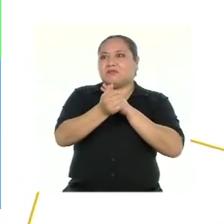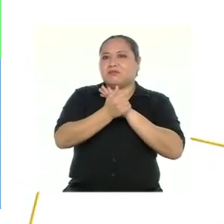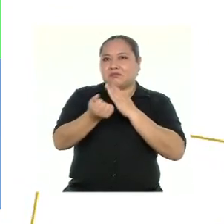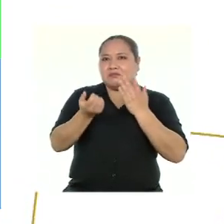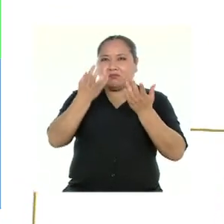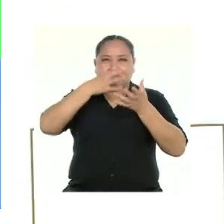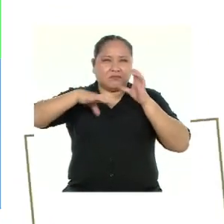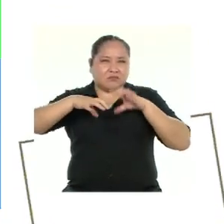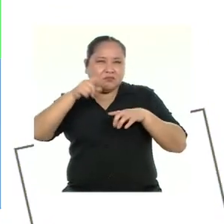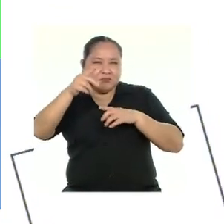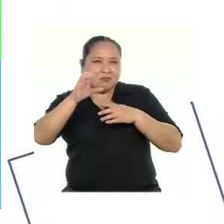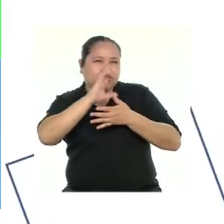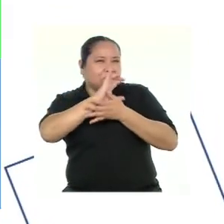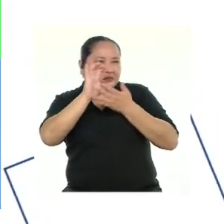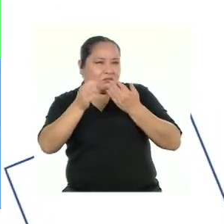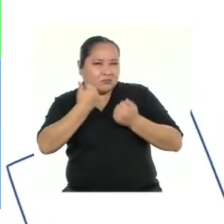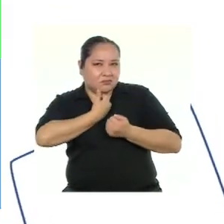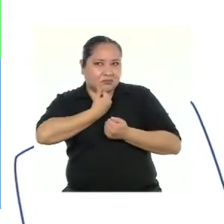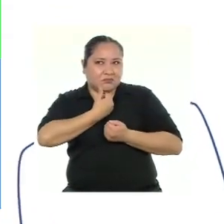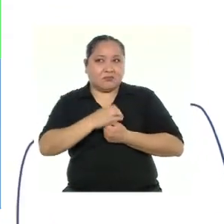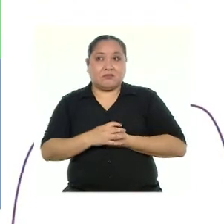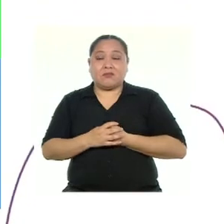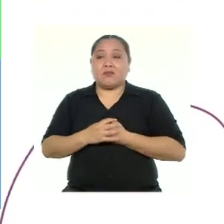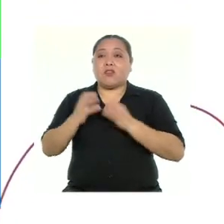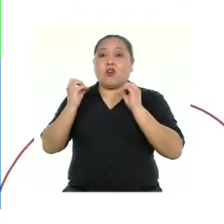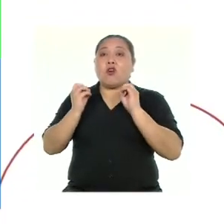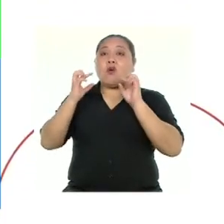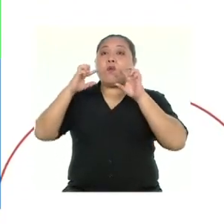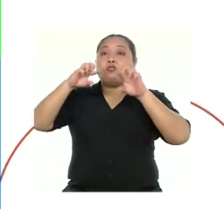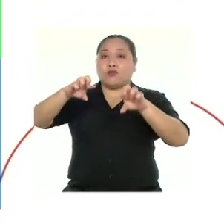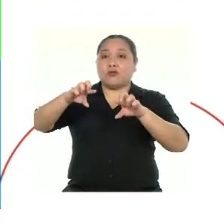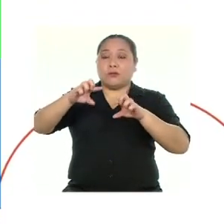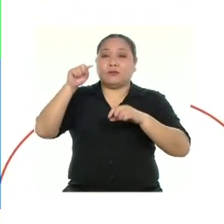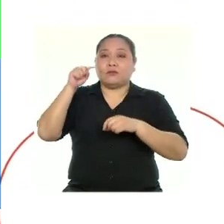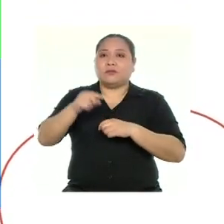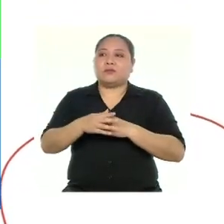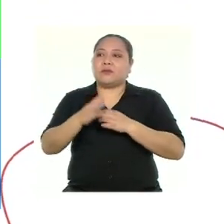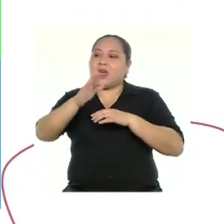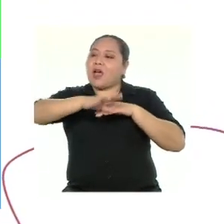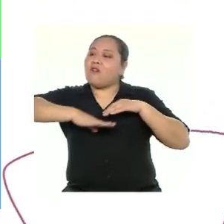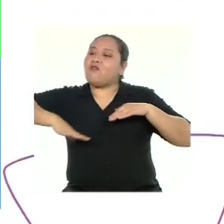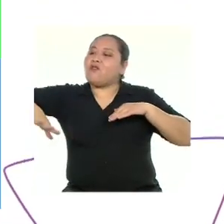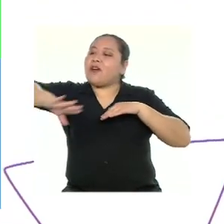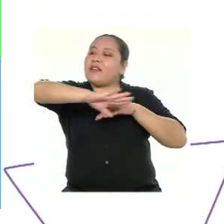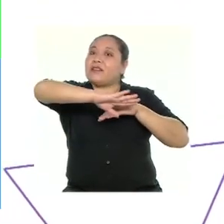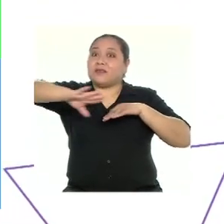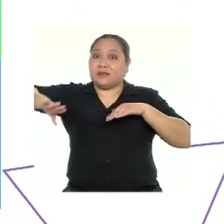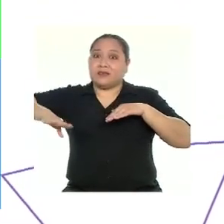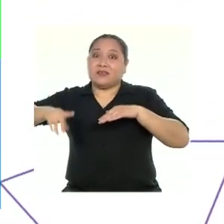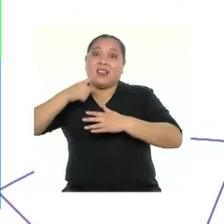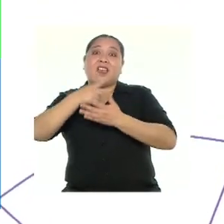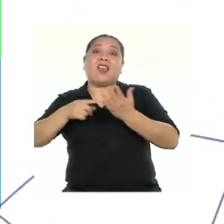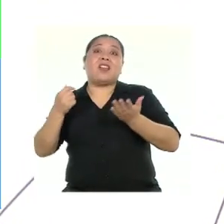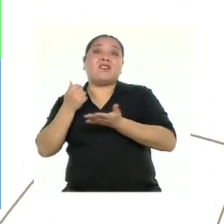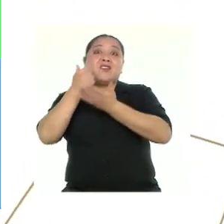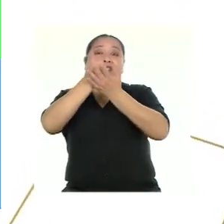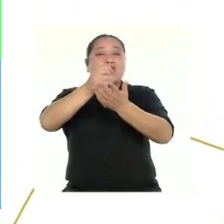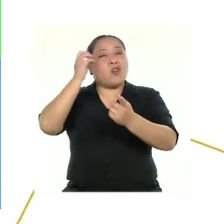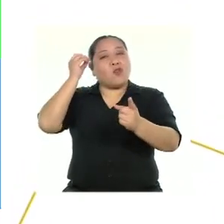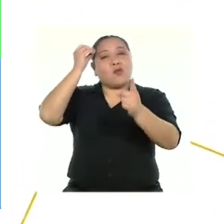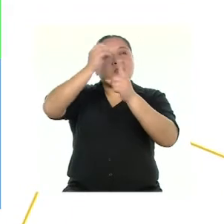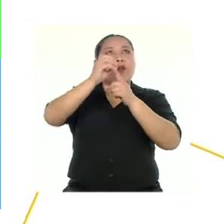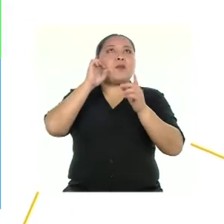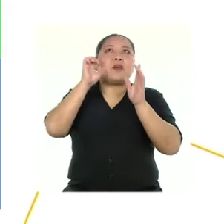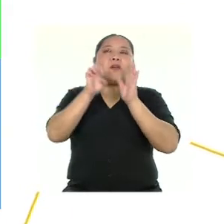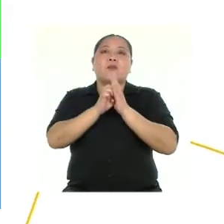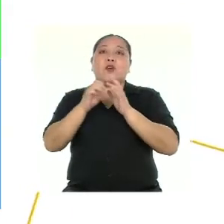destrezas o cualidades. Nuestras oportunidades, que son las condiciones externas que nos ayudan a lograr nuestros objetivos. Por